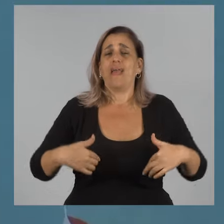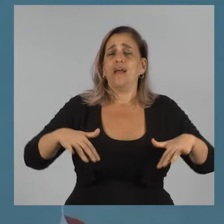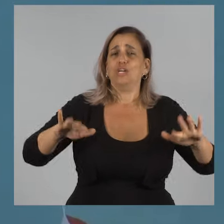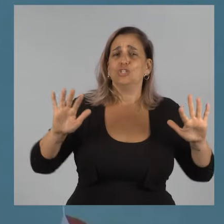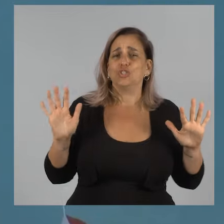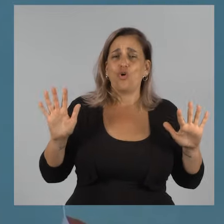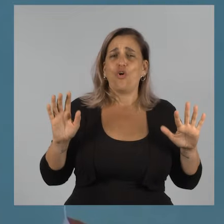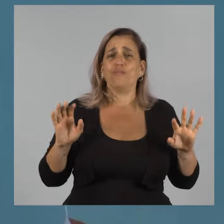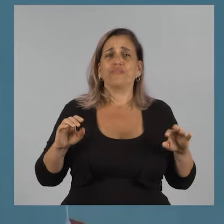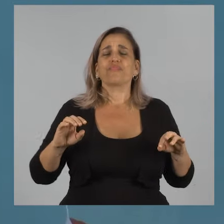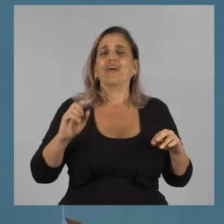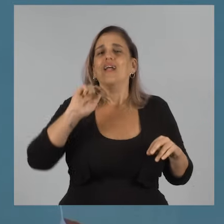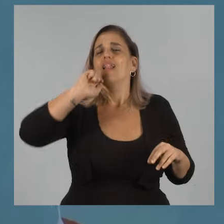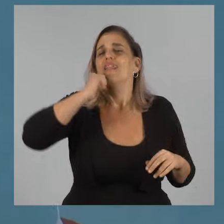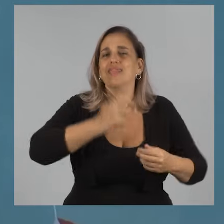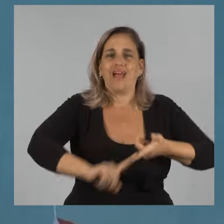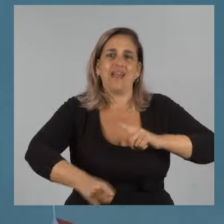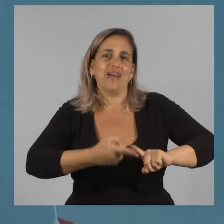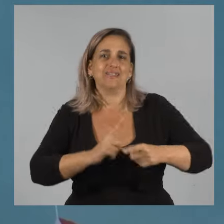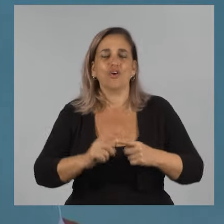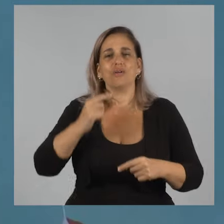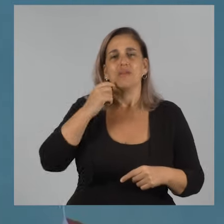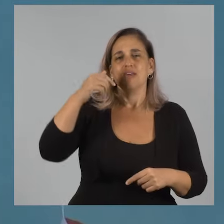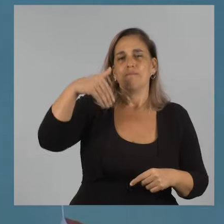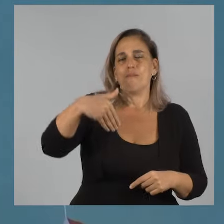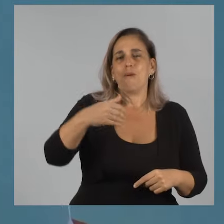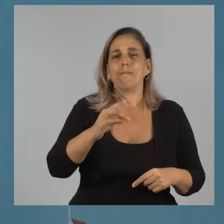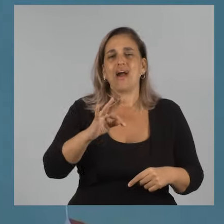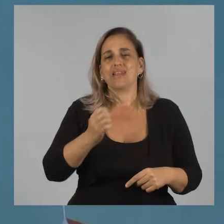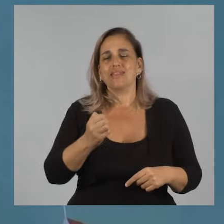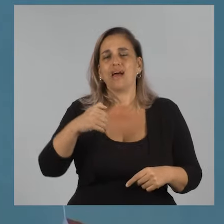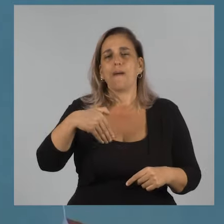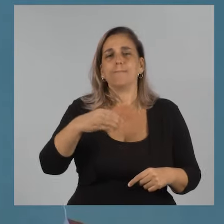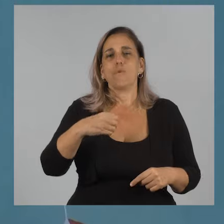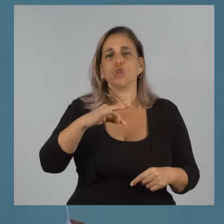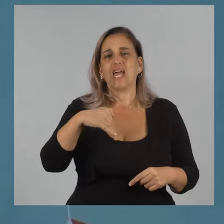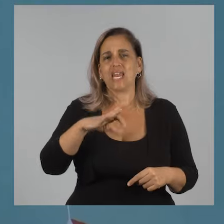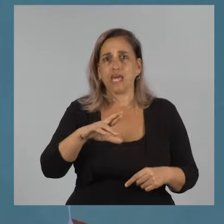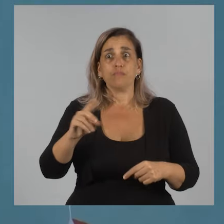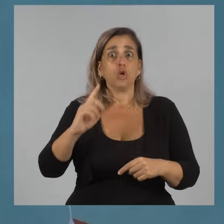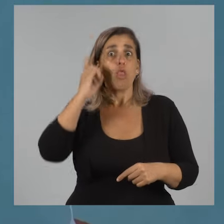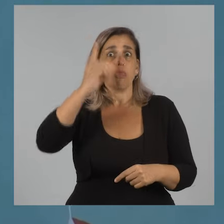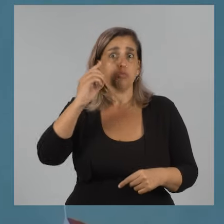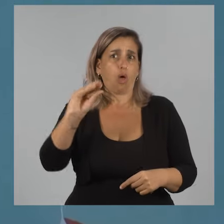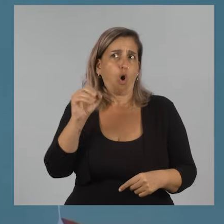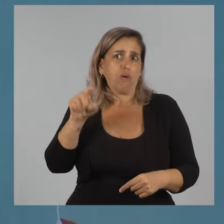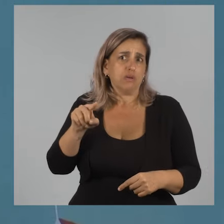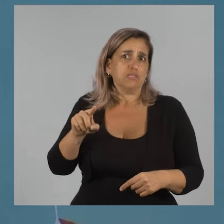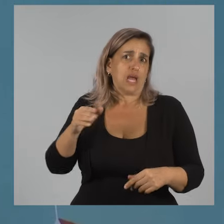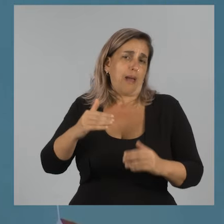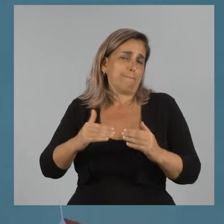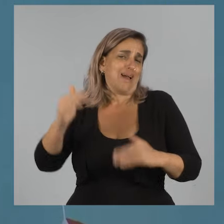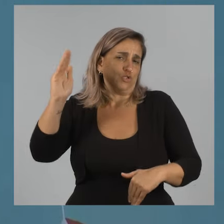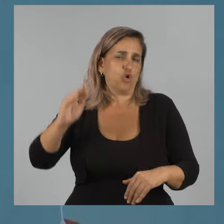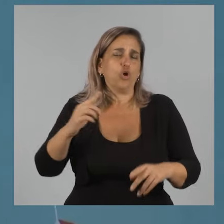Yo tuve muy linda relación con Marta Montaner, muy linda relación. Yo salí diputado muy joven, ella tenía